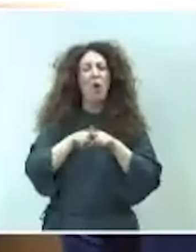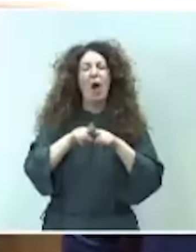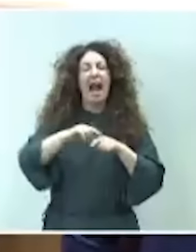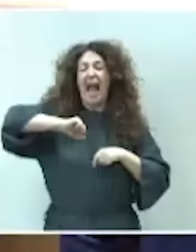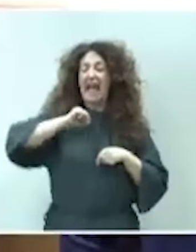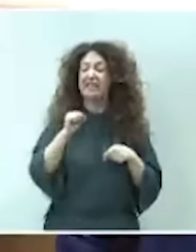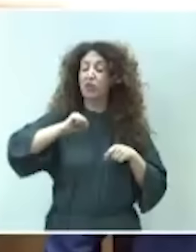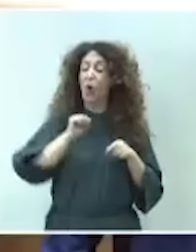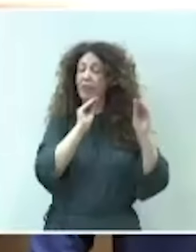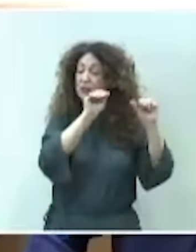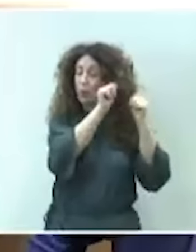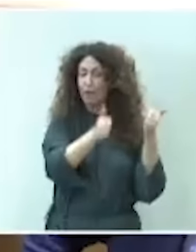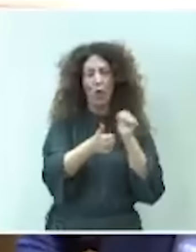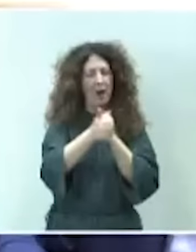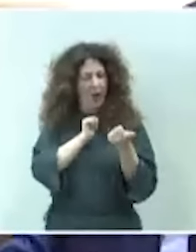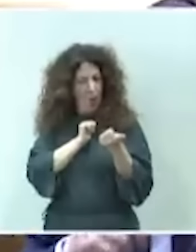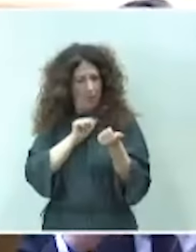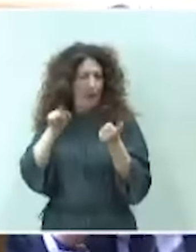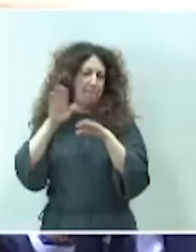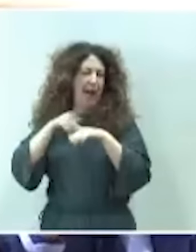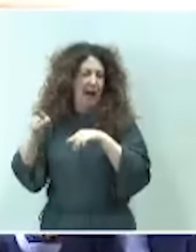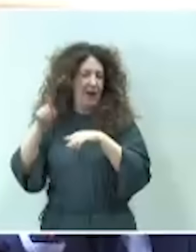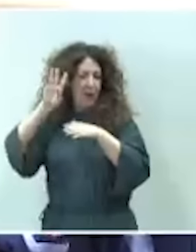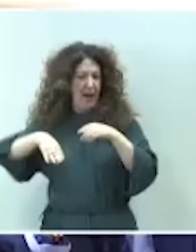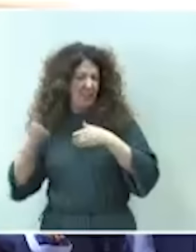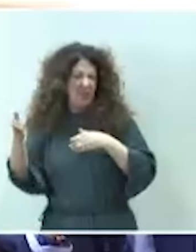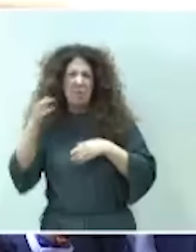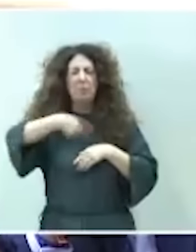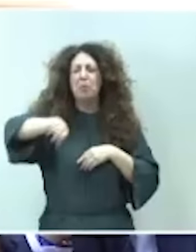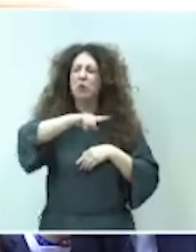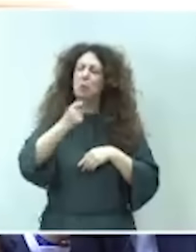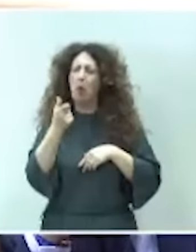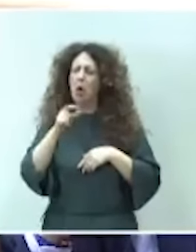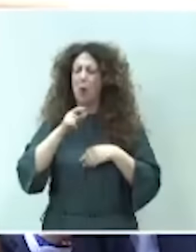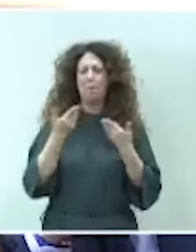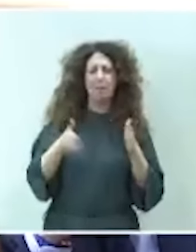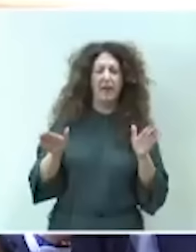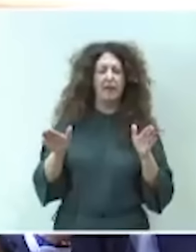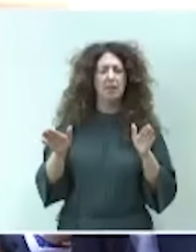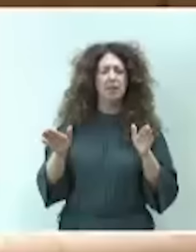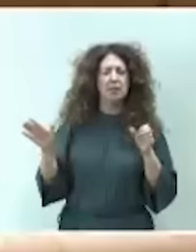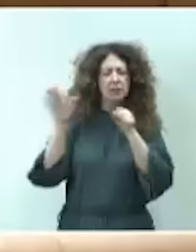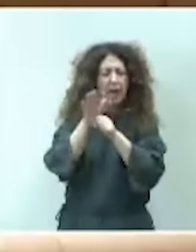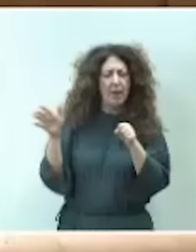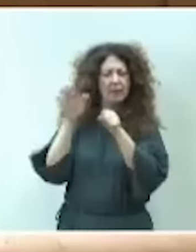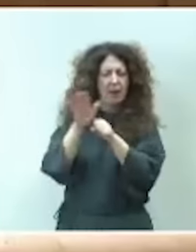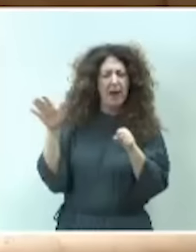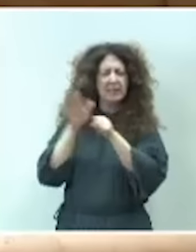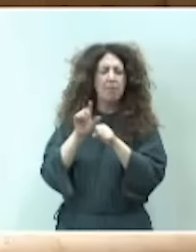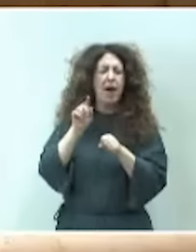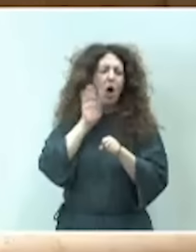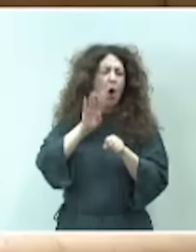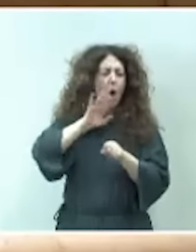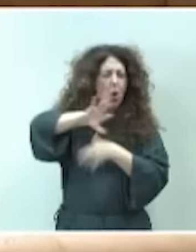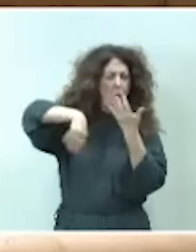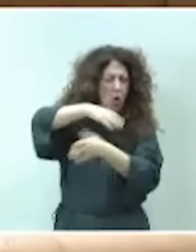están absolutamente perdidos tapando la corrupción que era del caso Coldo, pero que ya ha salpicado a la mayoría